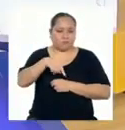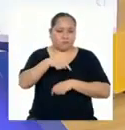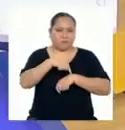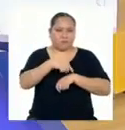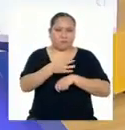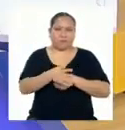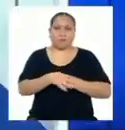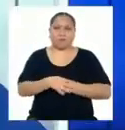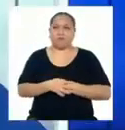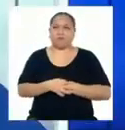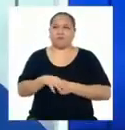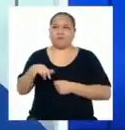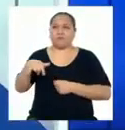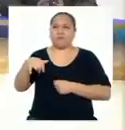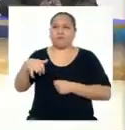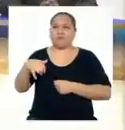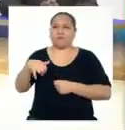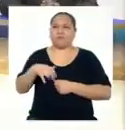hora.